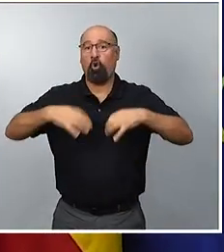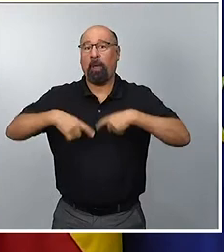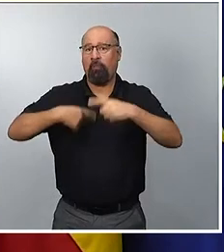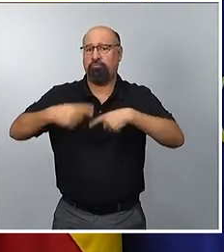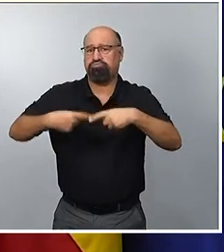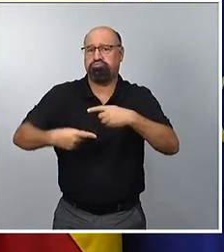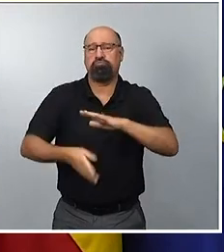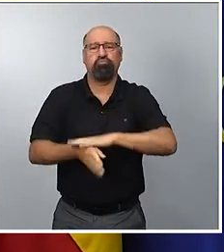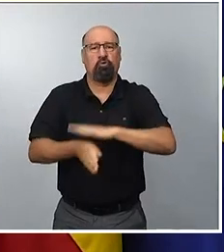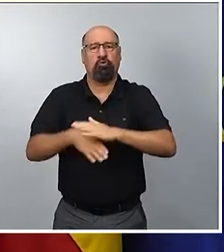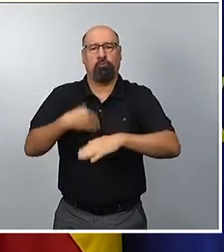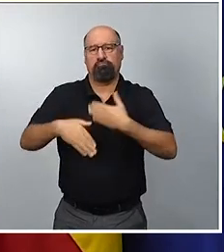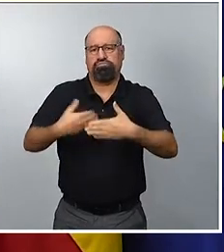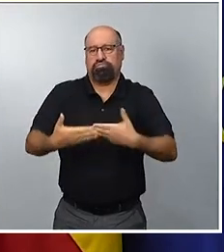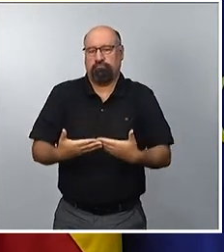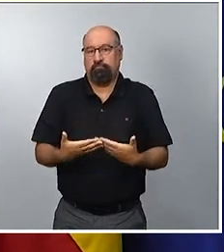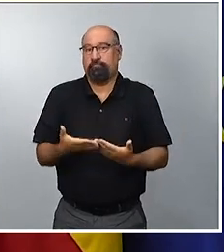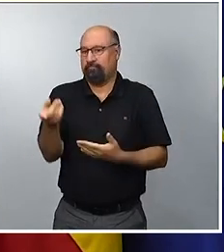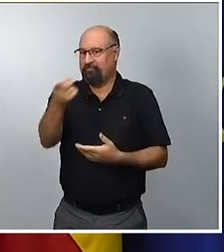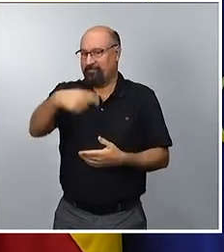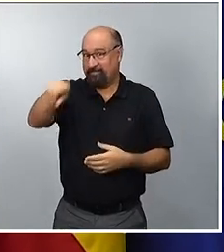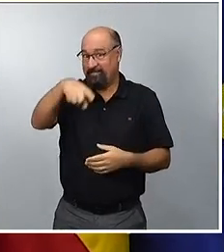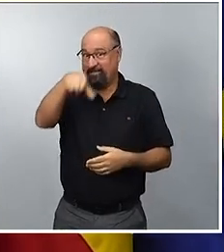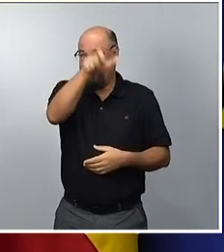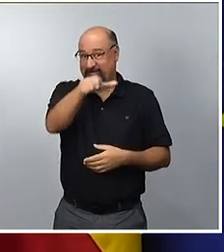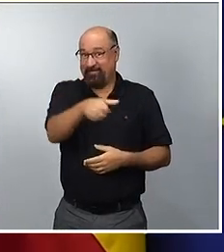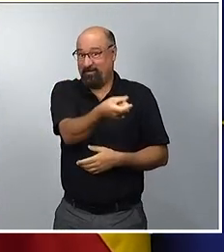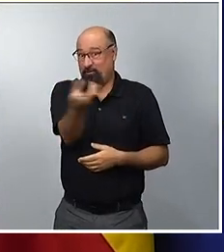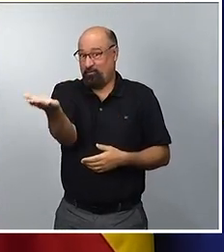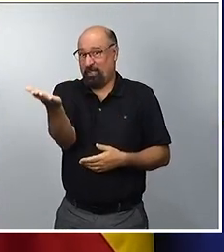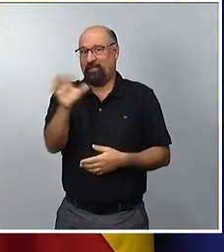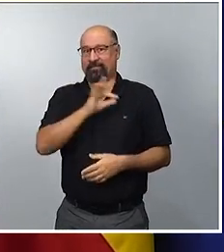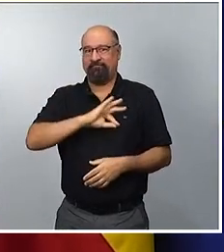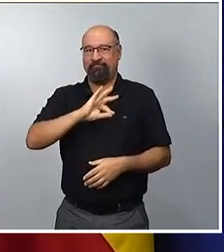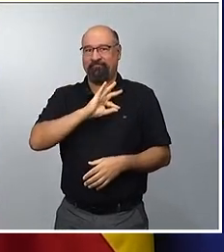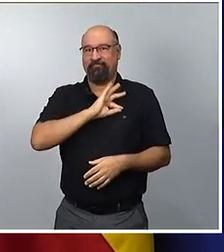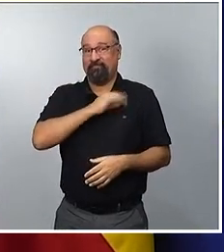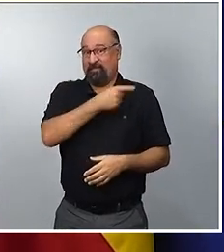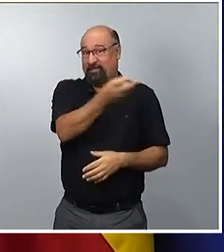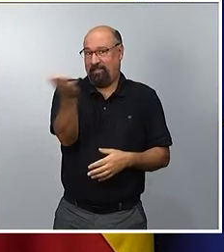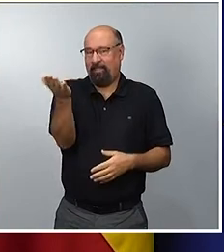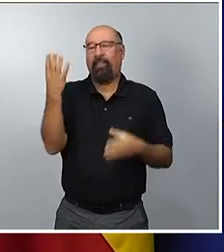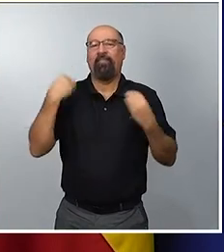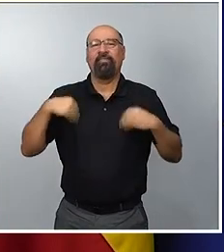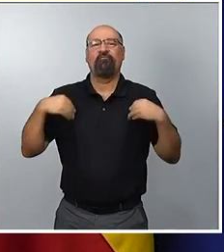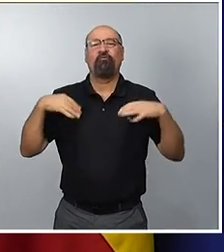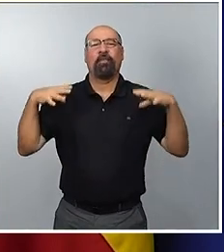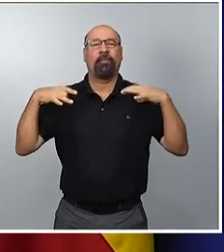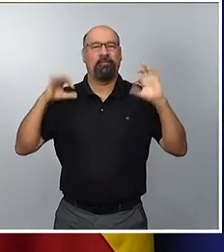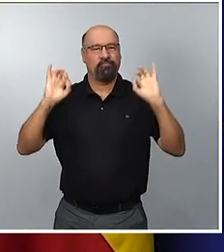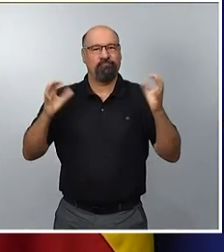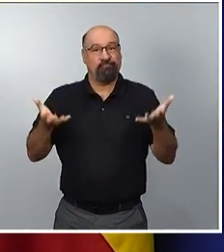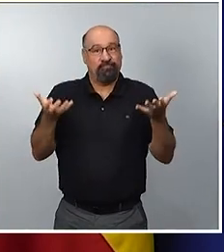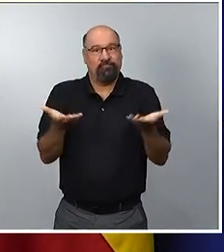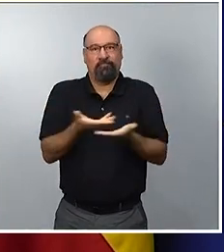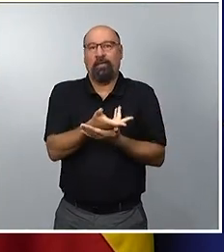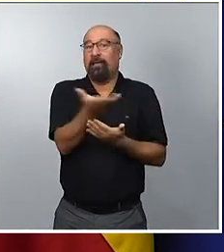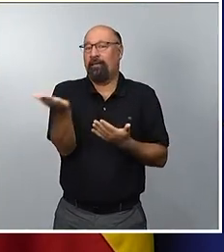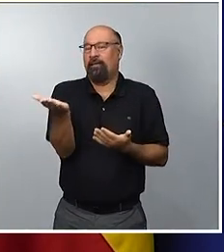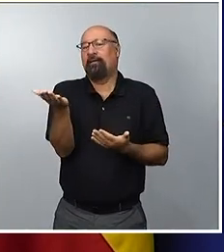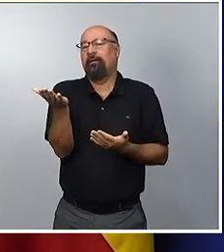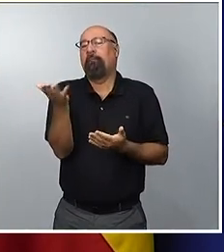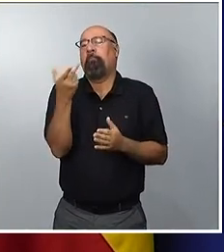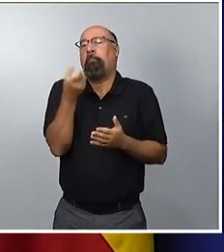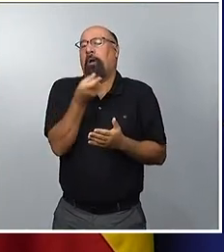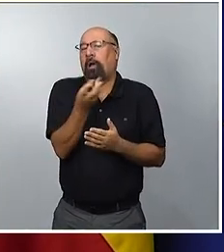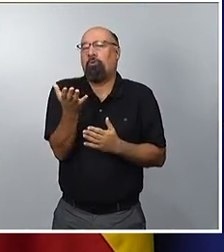Espero que algunos de ustedes hayan podido disfrutar ya de esas merecidas vacaciones. Otros, intuyo, que aún están en ello y, cualquier caso,